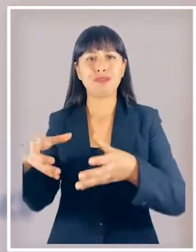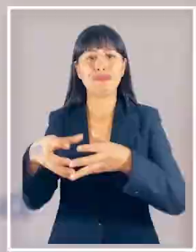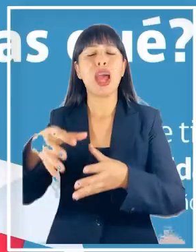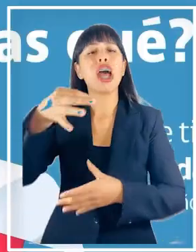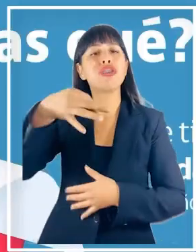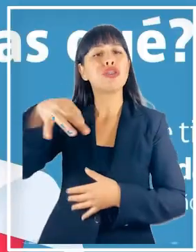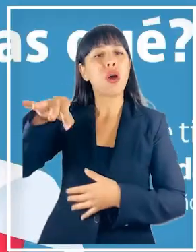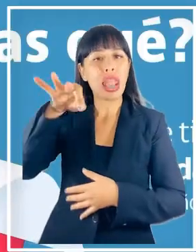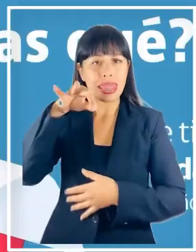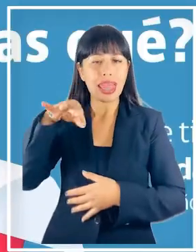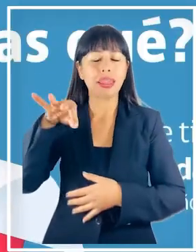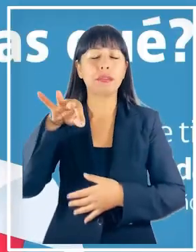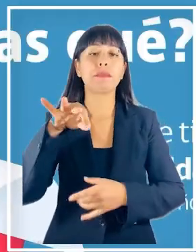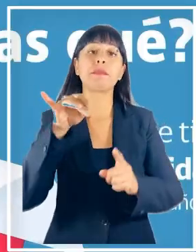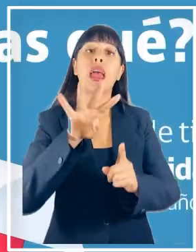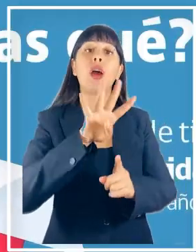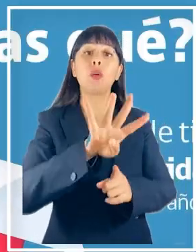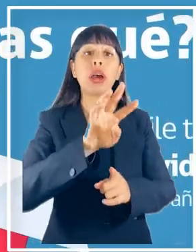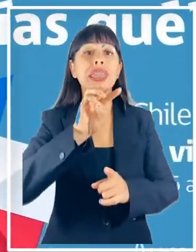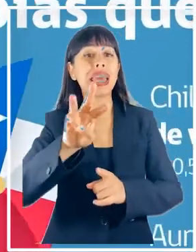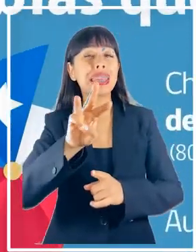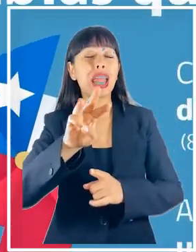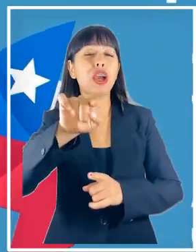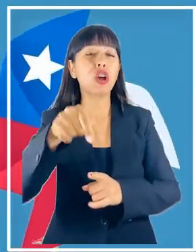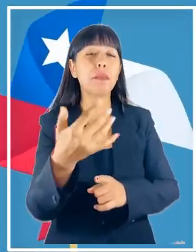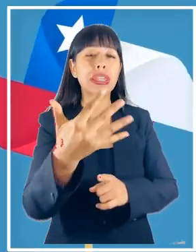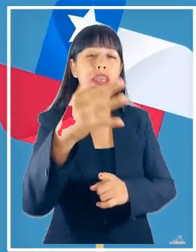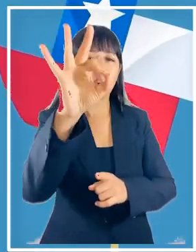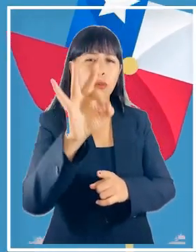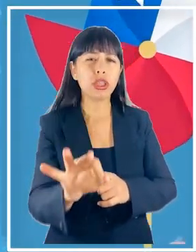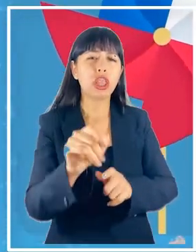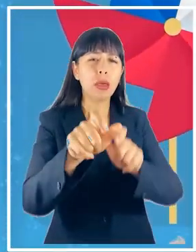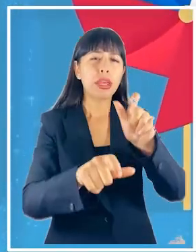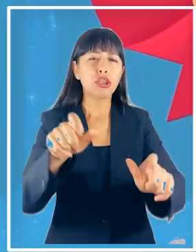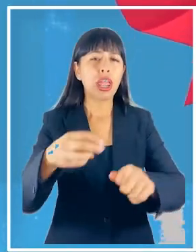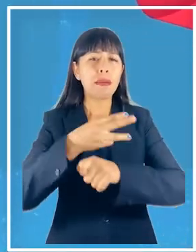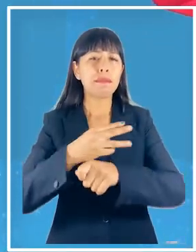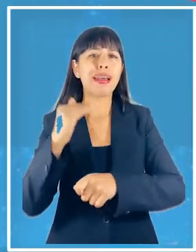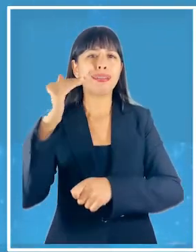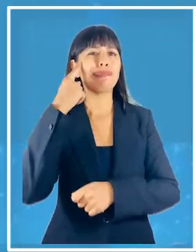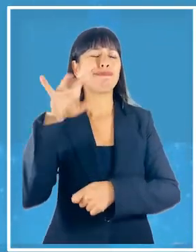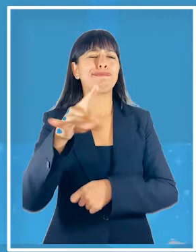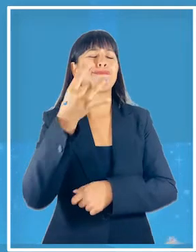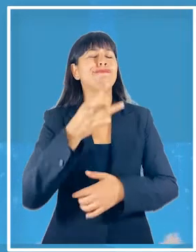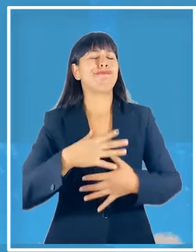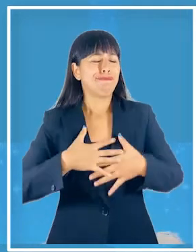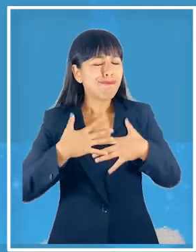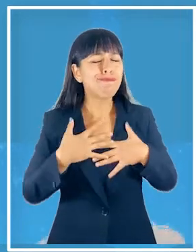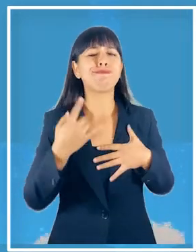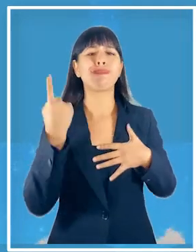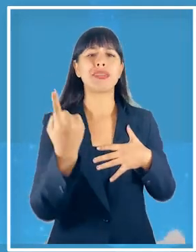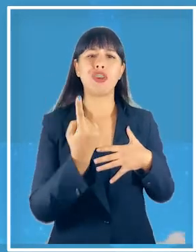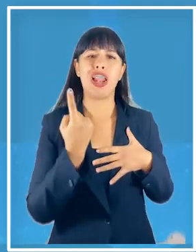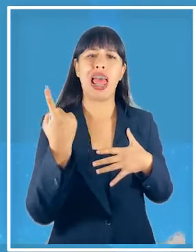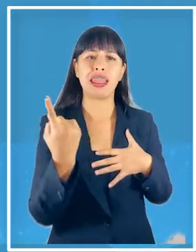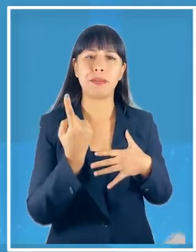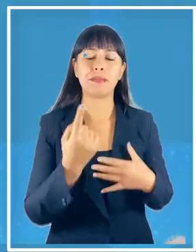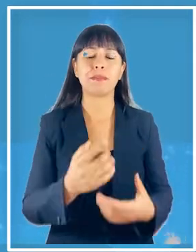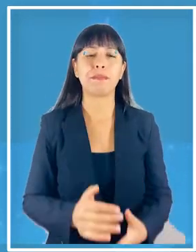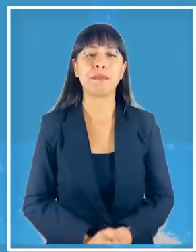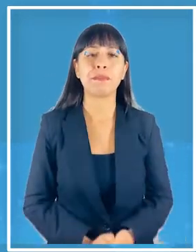según la encuesta un 43,5% de las personas mayores percibe algún grado de soledad